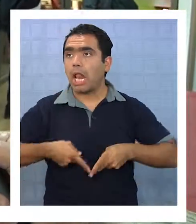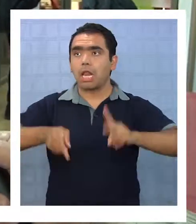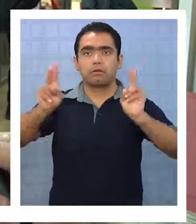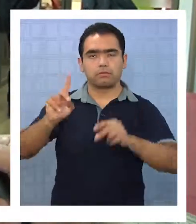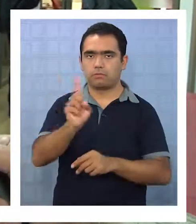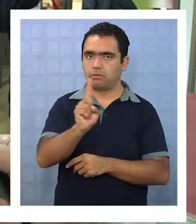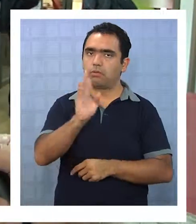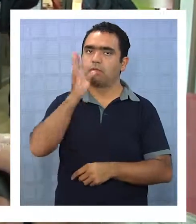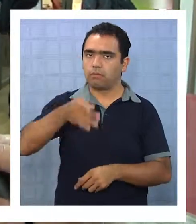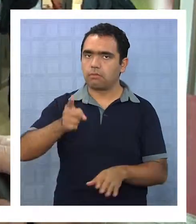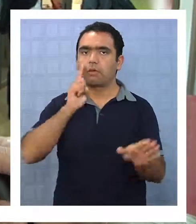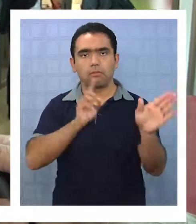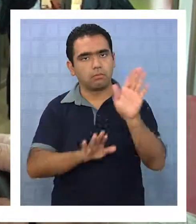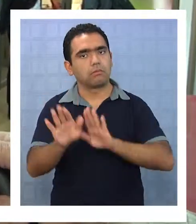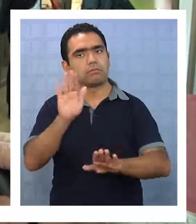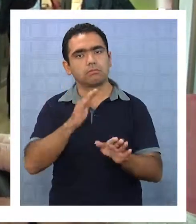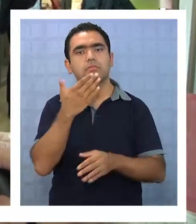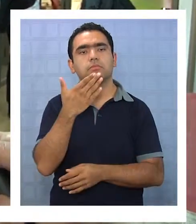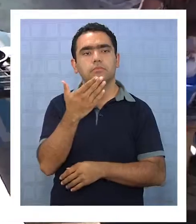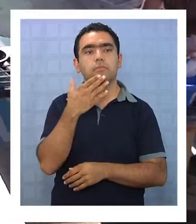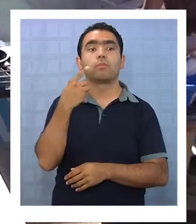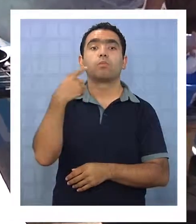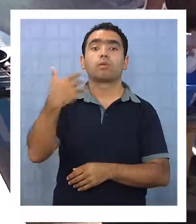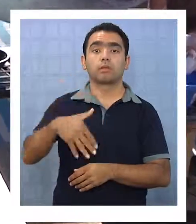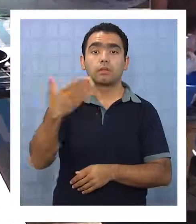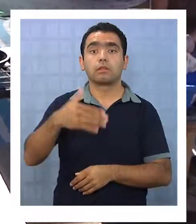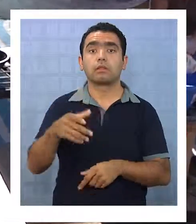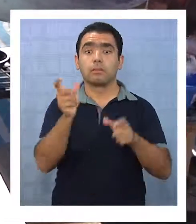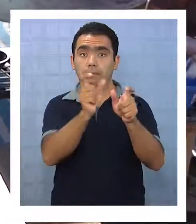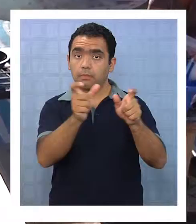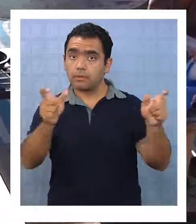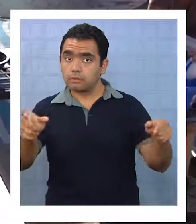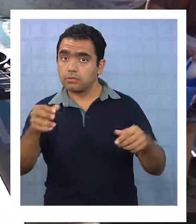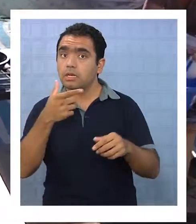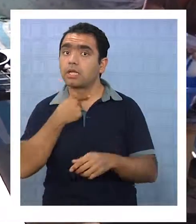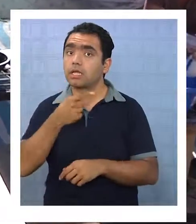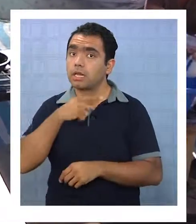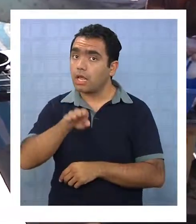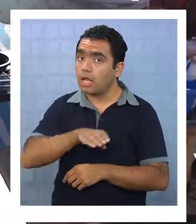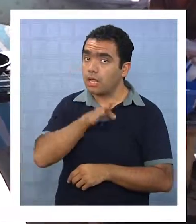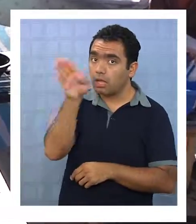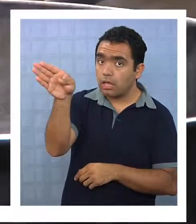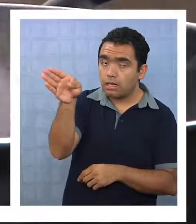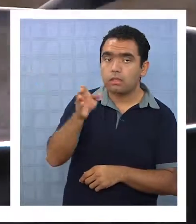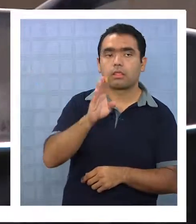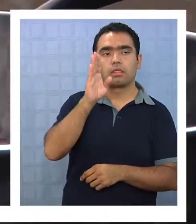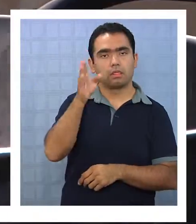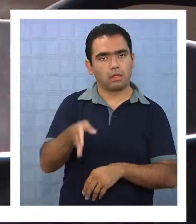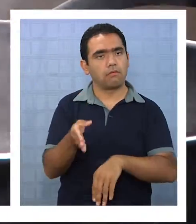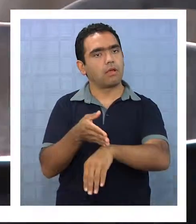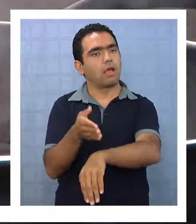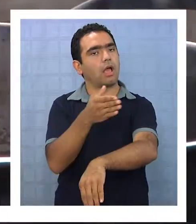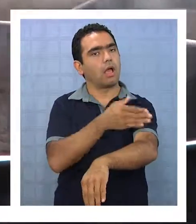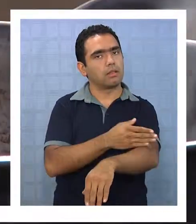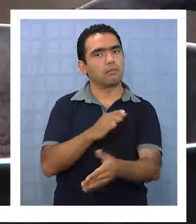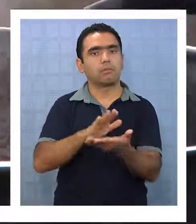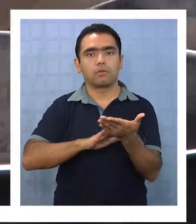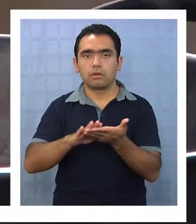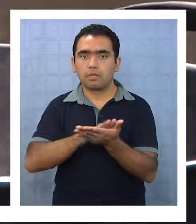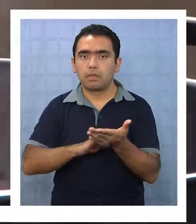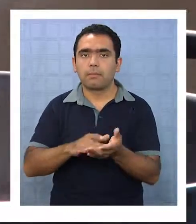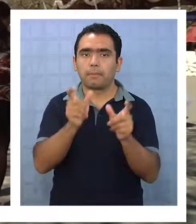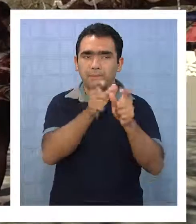cuidarse. Entonces es muy importante también que los ciudadanos que van a asistir a la fiesta de la tirana tomen medidas preventivas, por ejemplo los